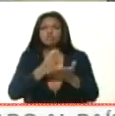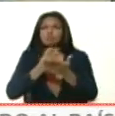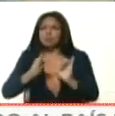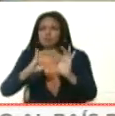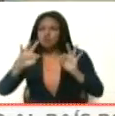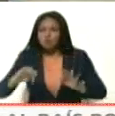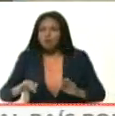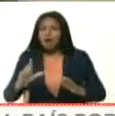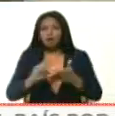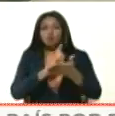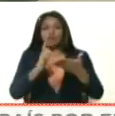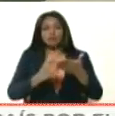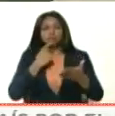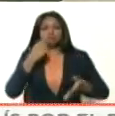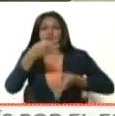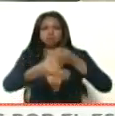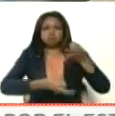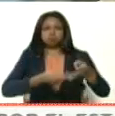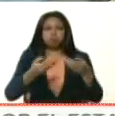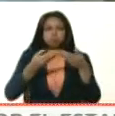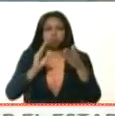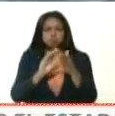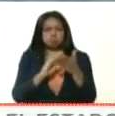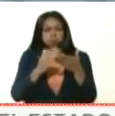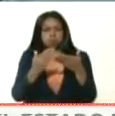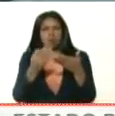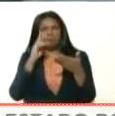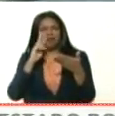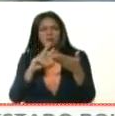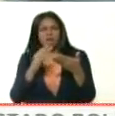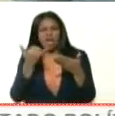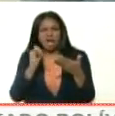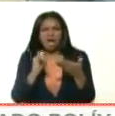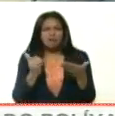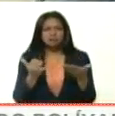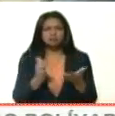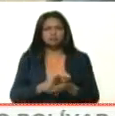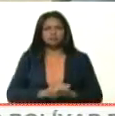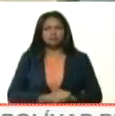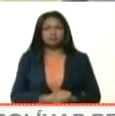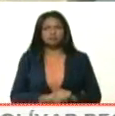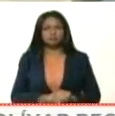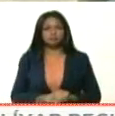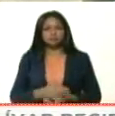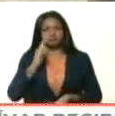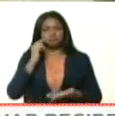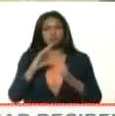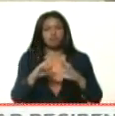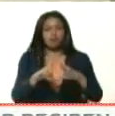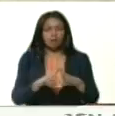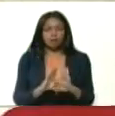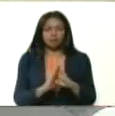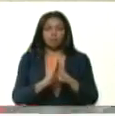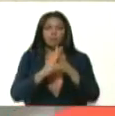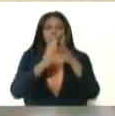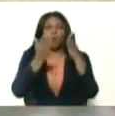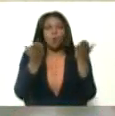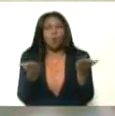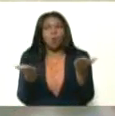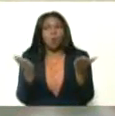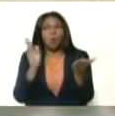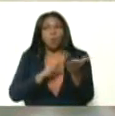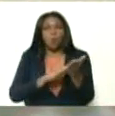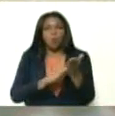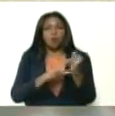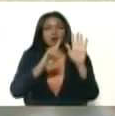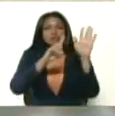Y le dije a Silvia, voy a abrir para ver qué página me cae. Y abrí el libro. Me cayó la